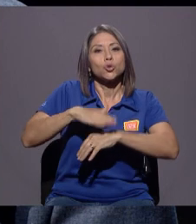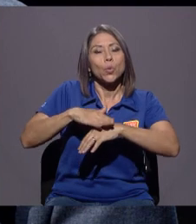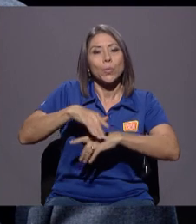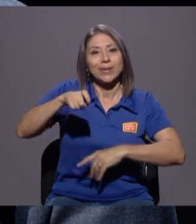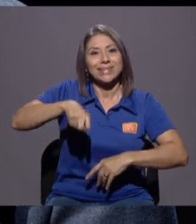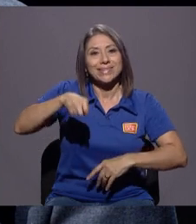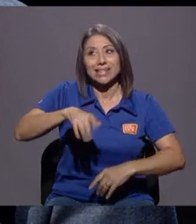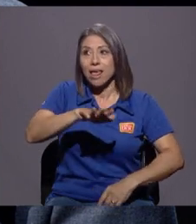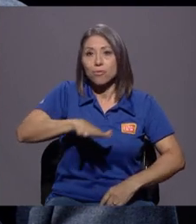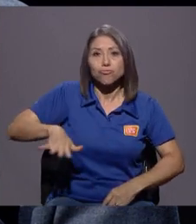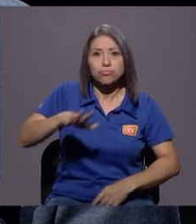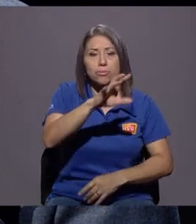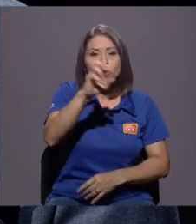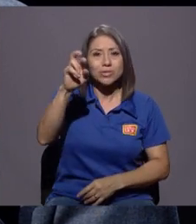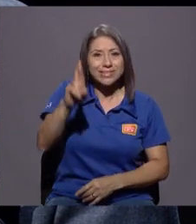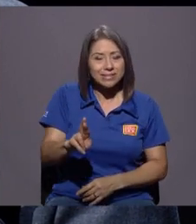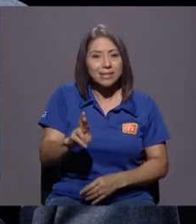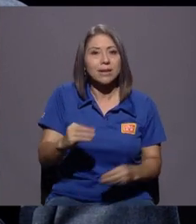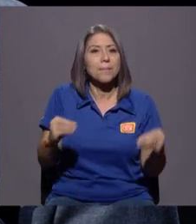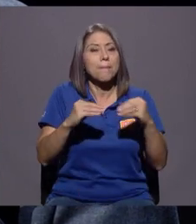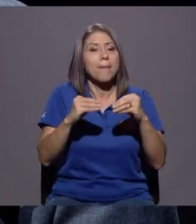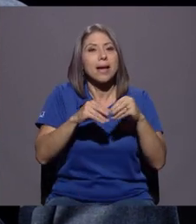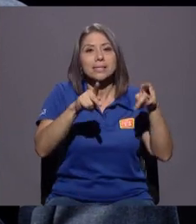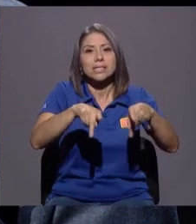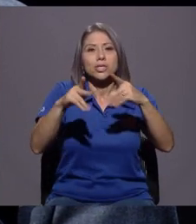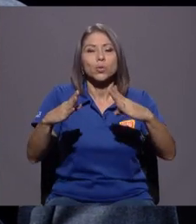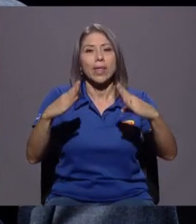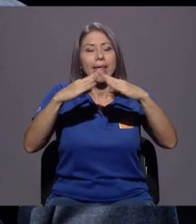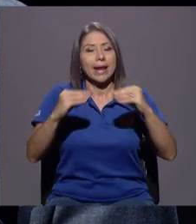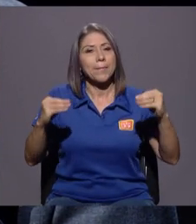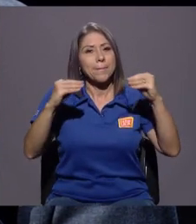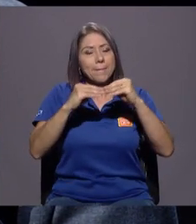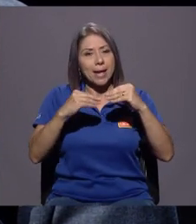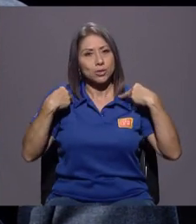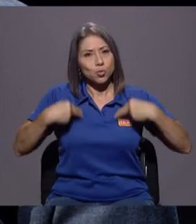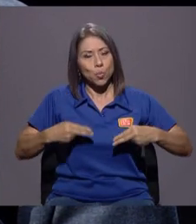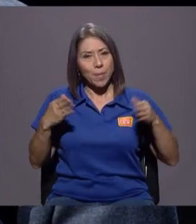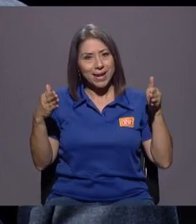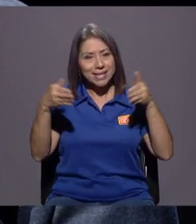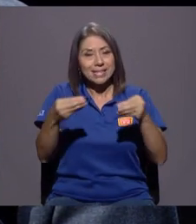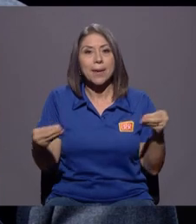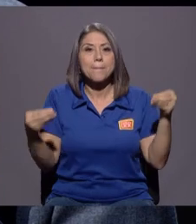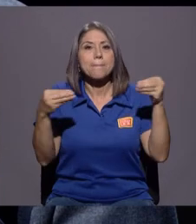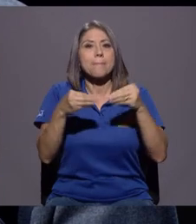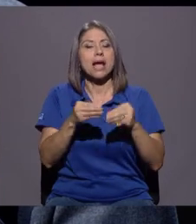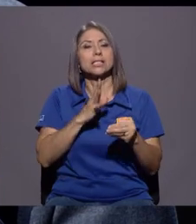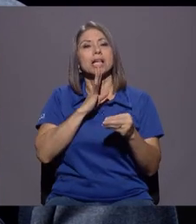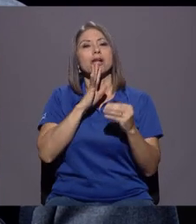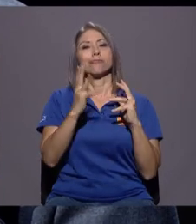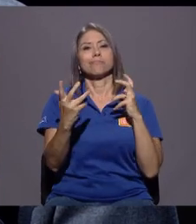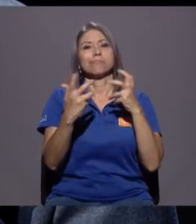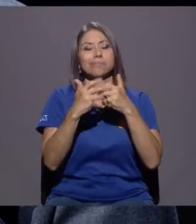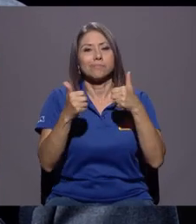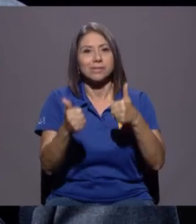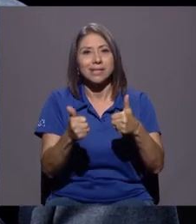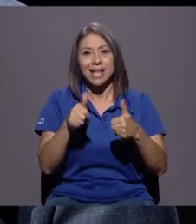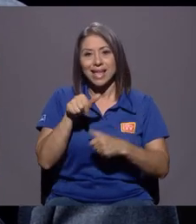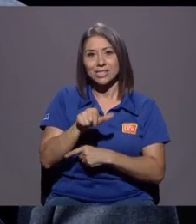la gran necesidad de que esta Costa Rica cada vez sea más ciudadana, más humanista y sobre todo más consecuente con sus discursos. Estamos en